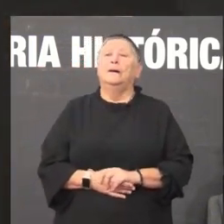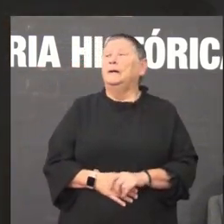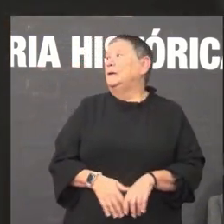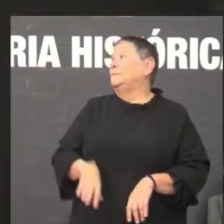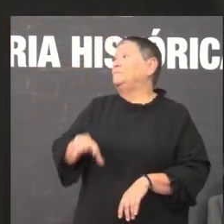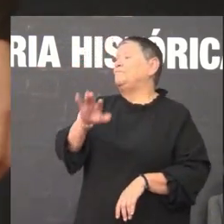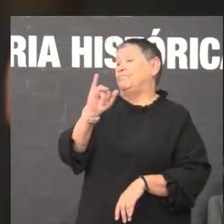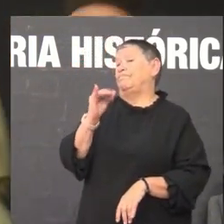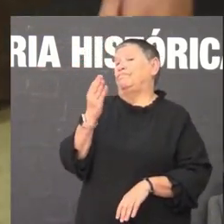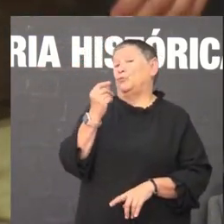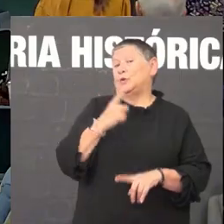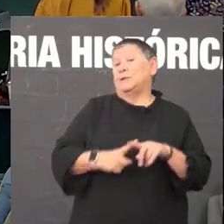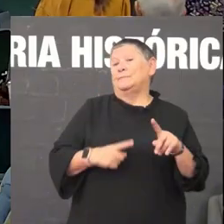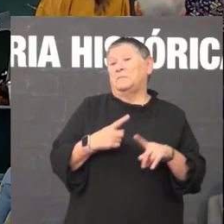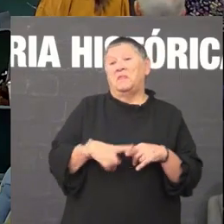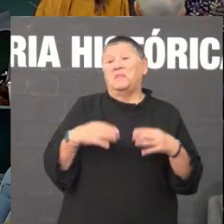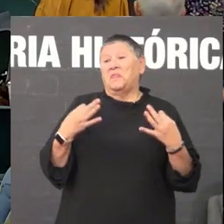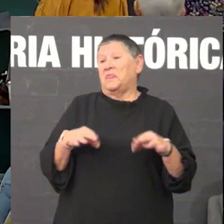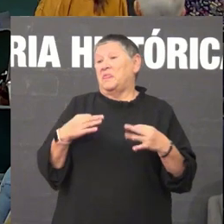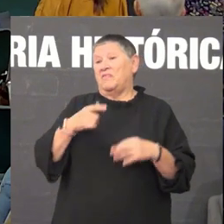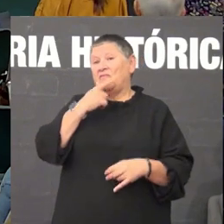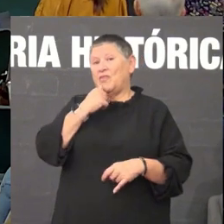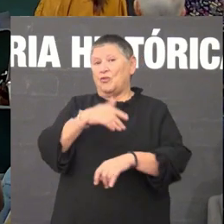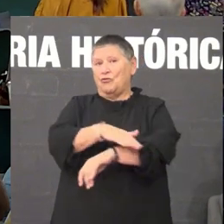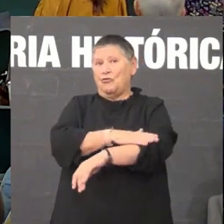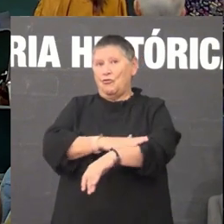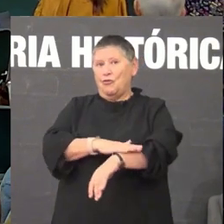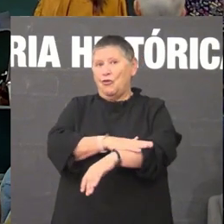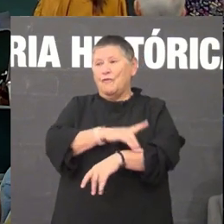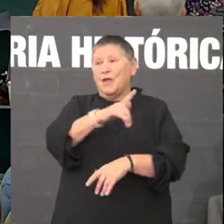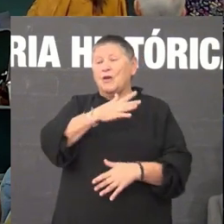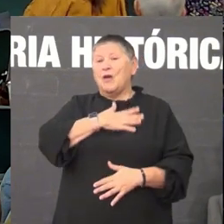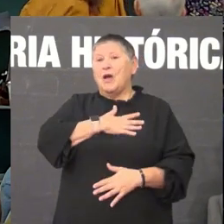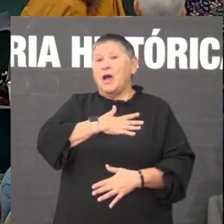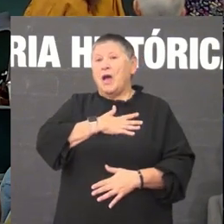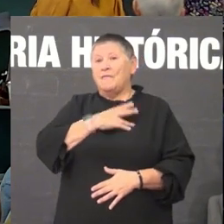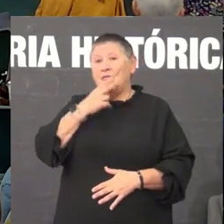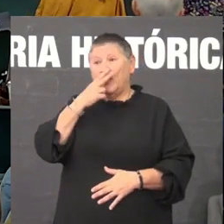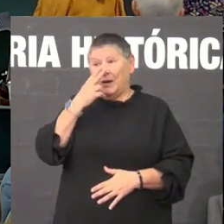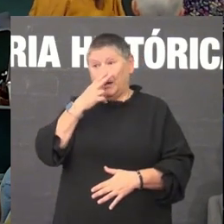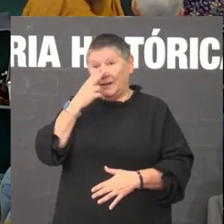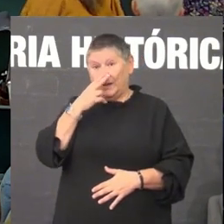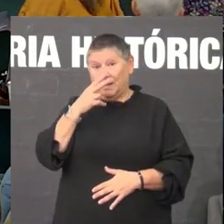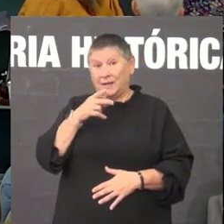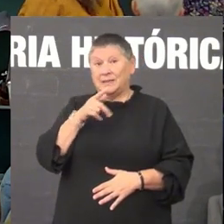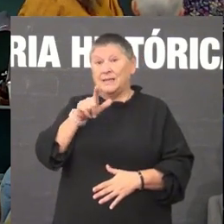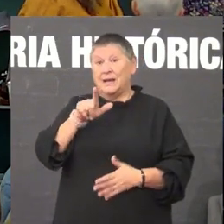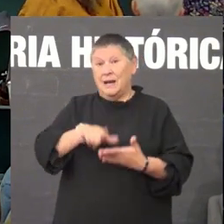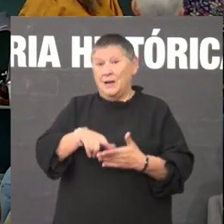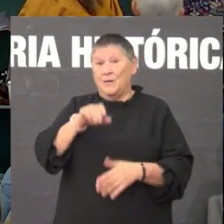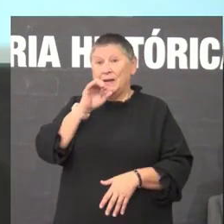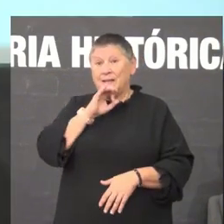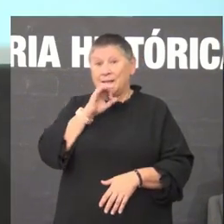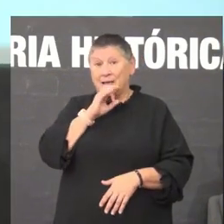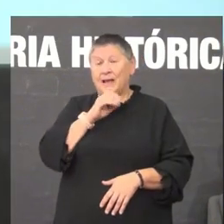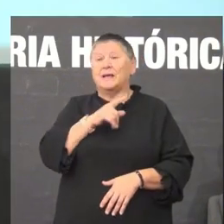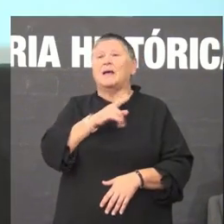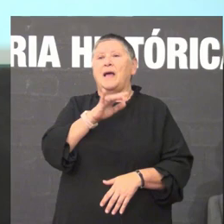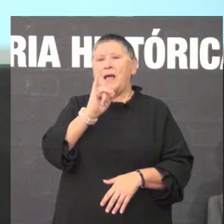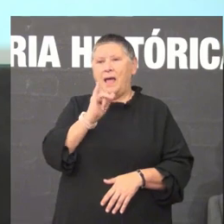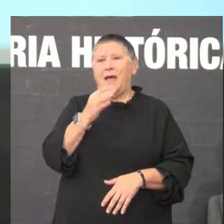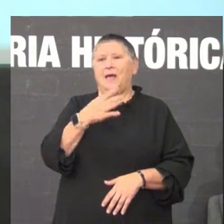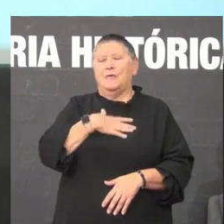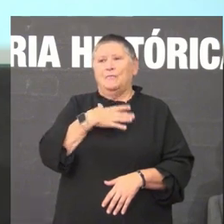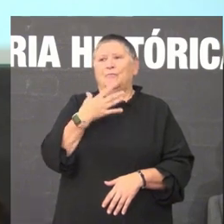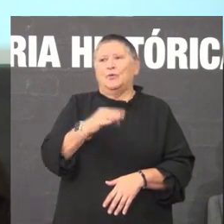hai moitas medidas simples que un goberno que tivesse amor e interese pola lingua podería adoptar moitas sen dúbida mas